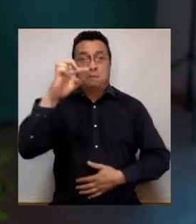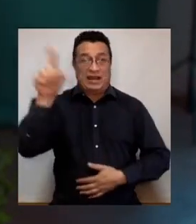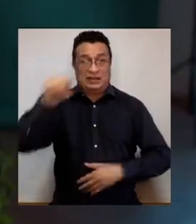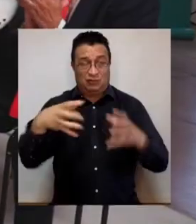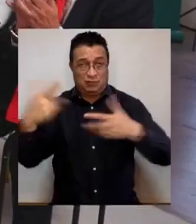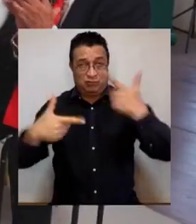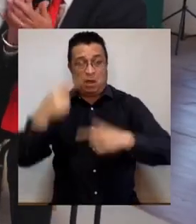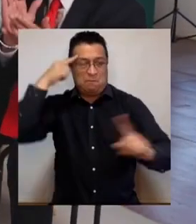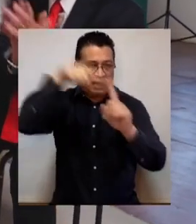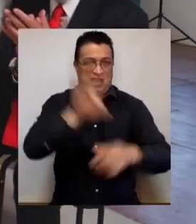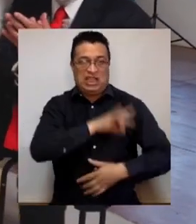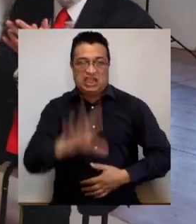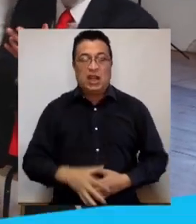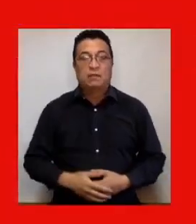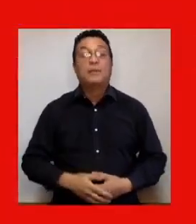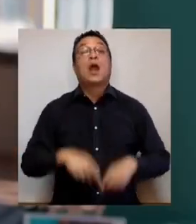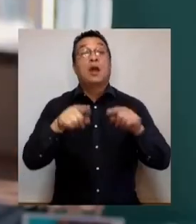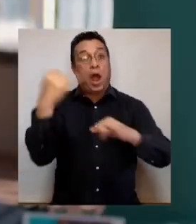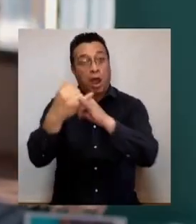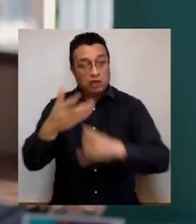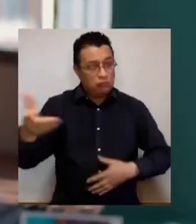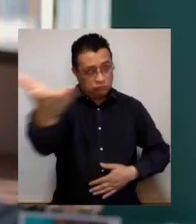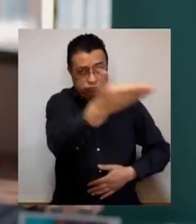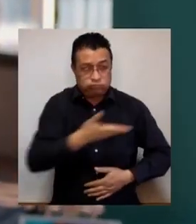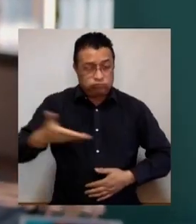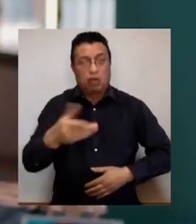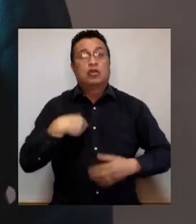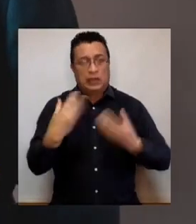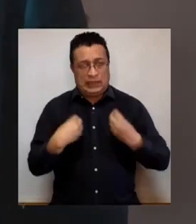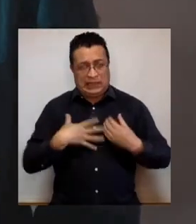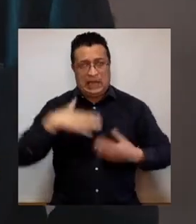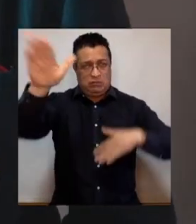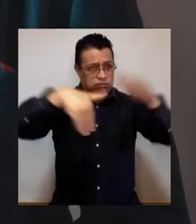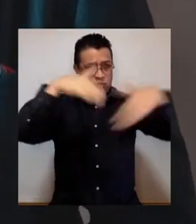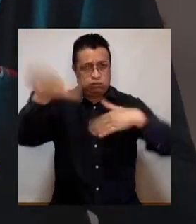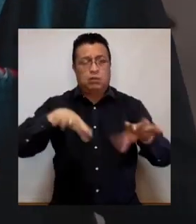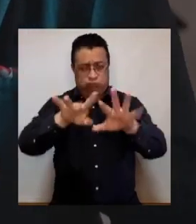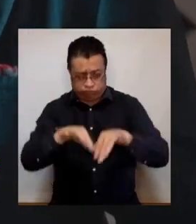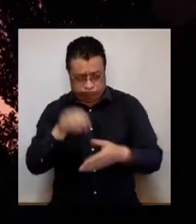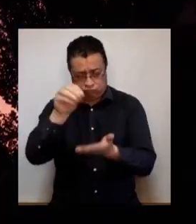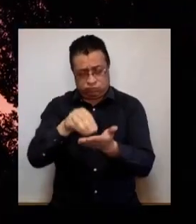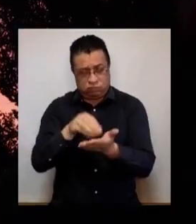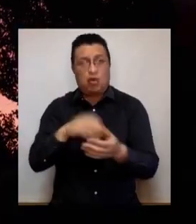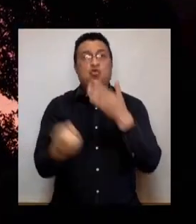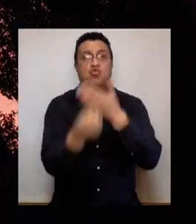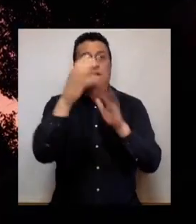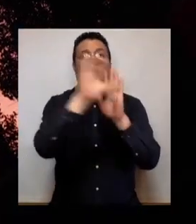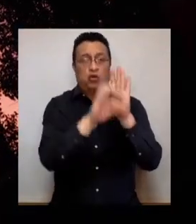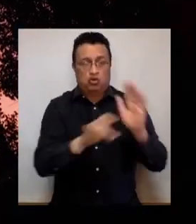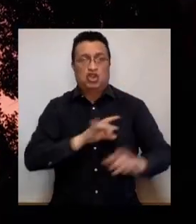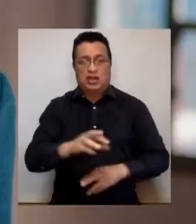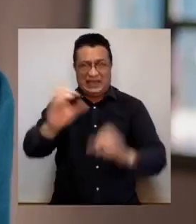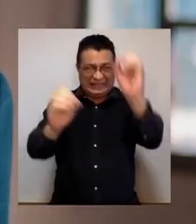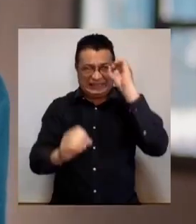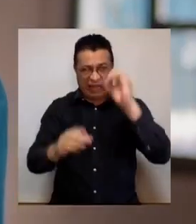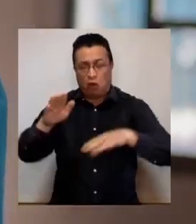Partido Socialista Piensa en Chile Amigas y amigos Quiero convocarlos A que escribamos juntos Una nueva constitución